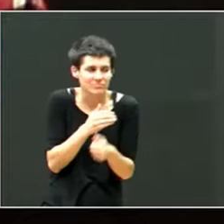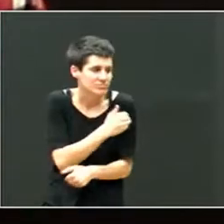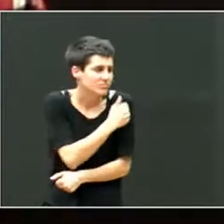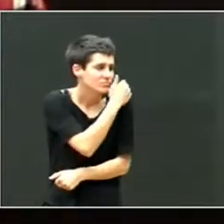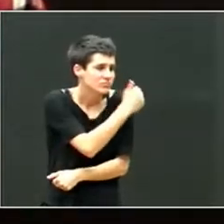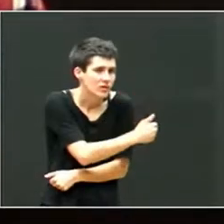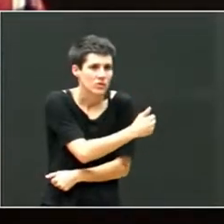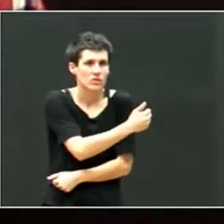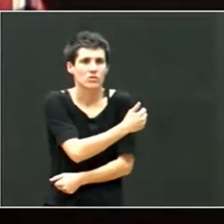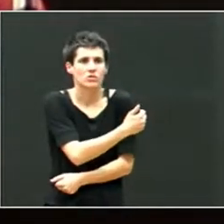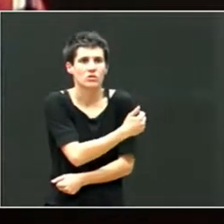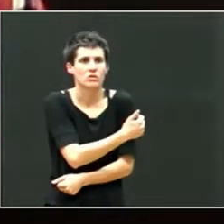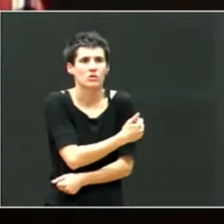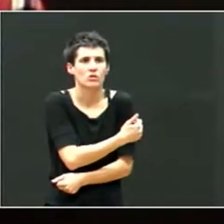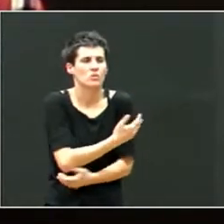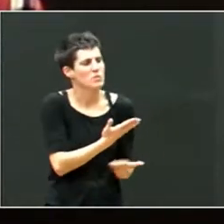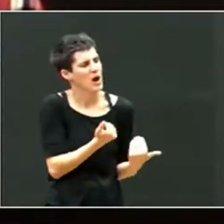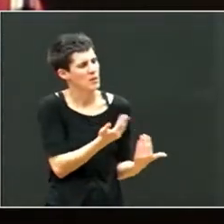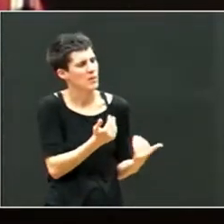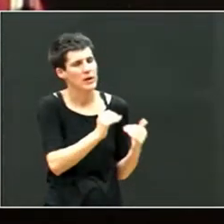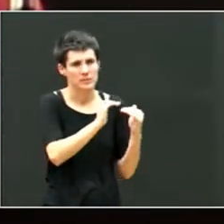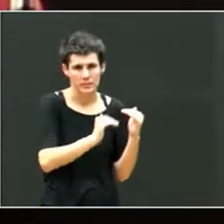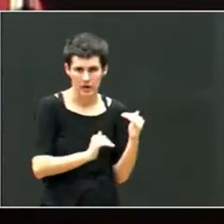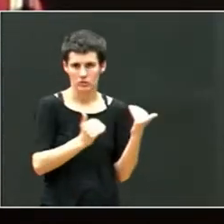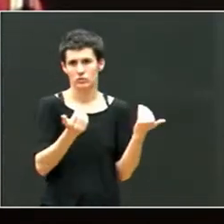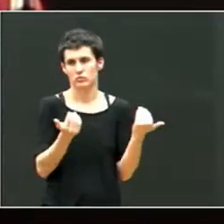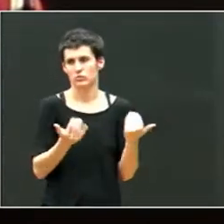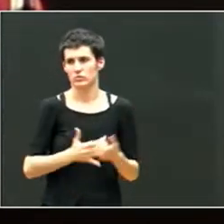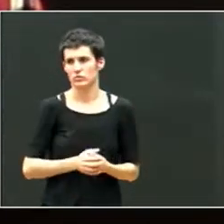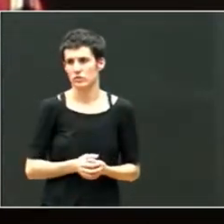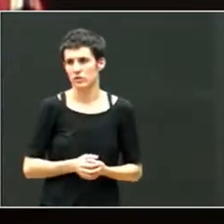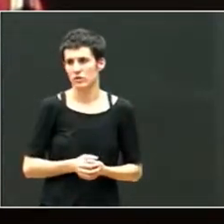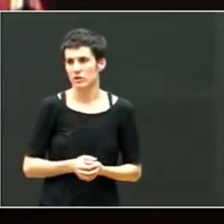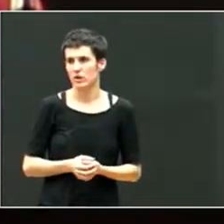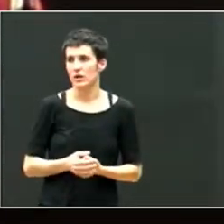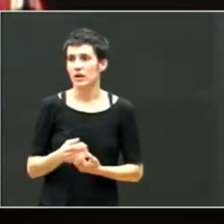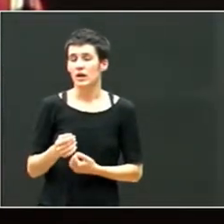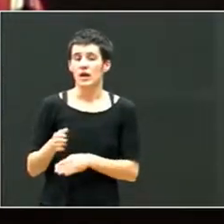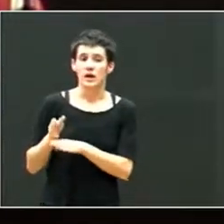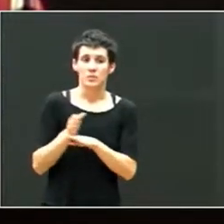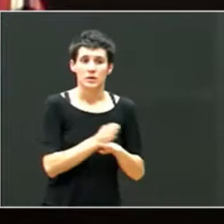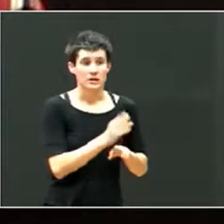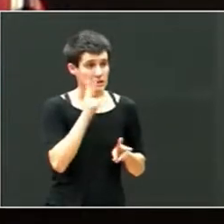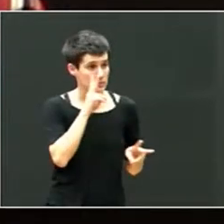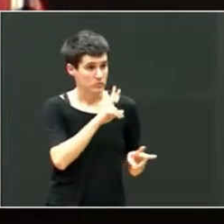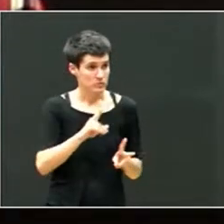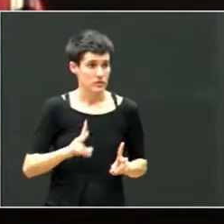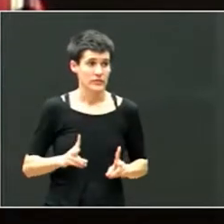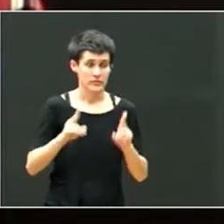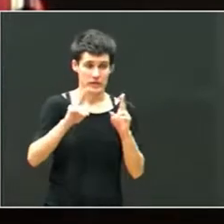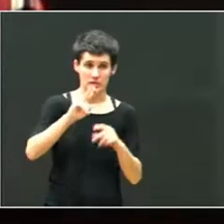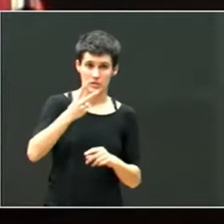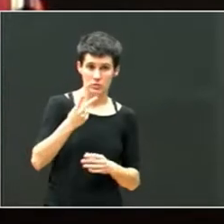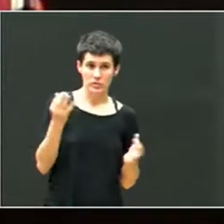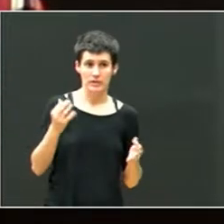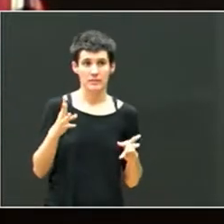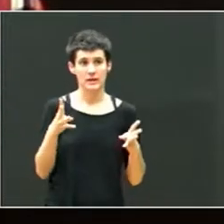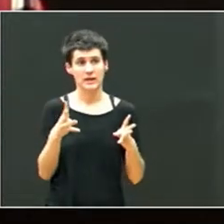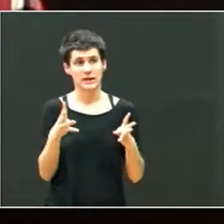exigencia, más facilidades, otros modos de evaluar. Luego hemos visto que en una segunda fase hay que estructurar